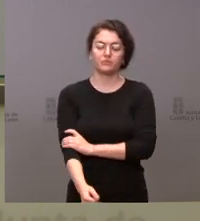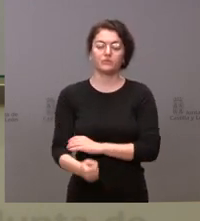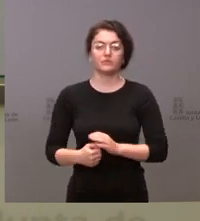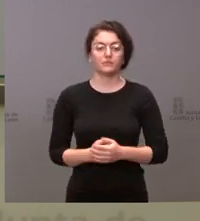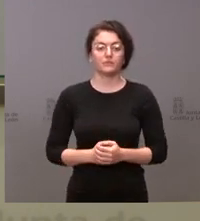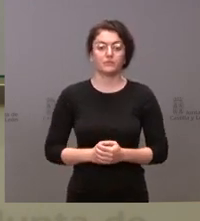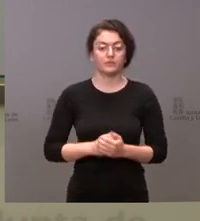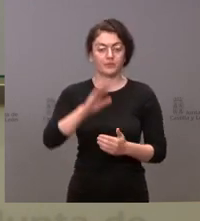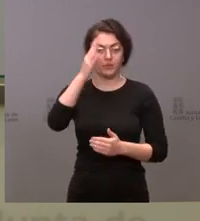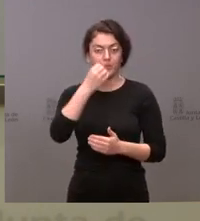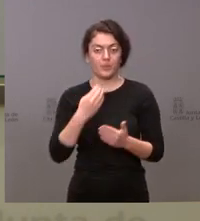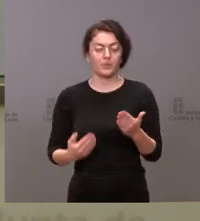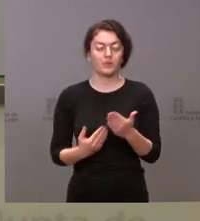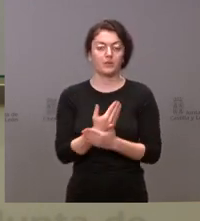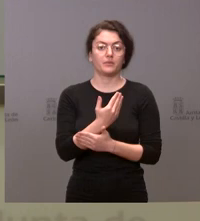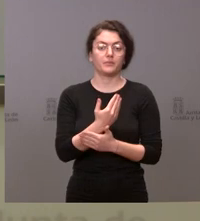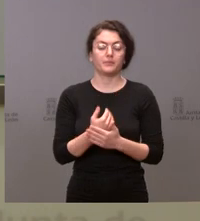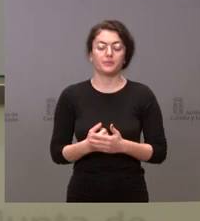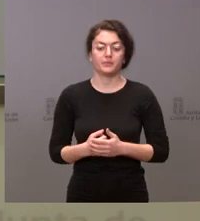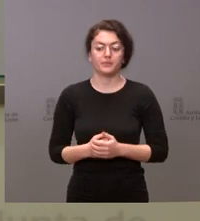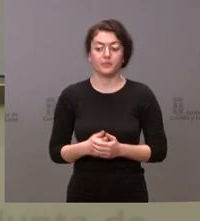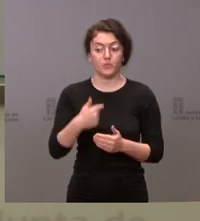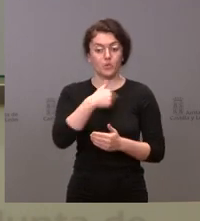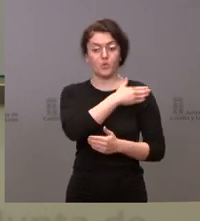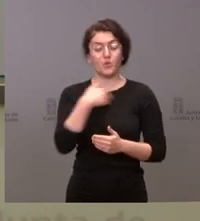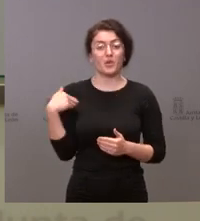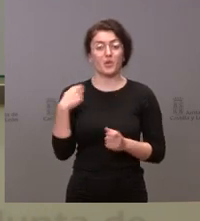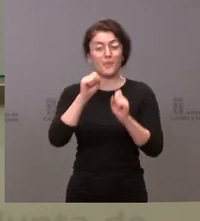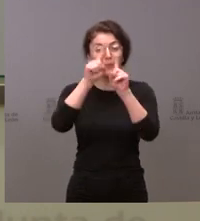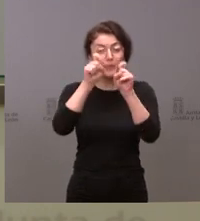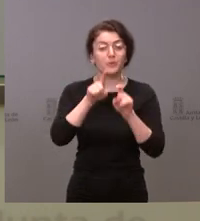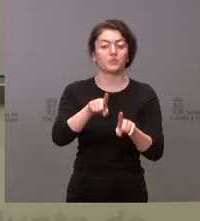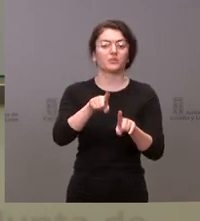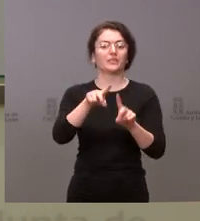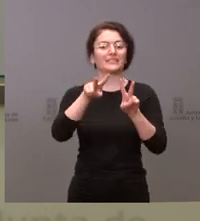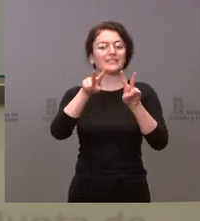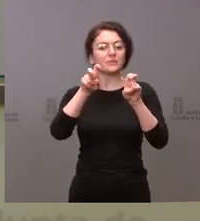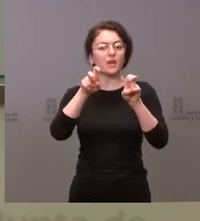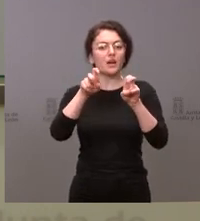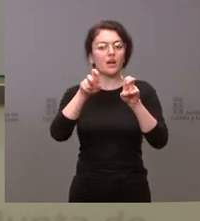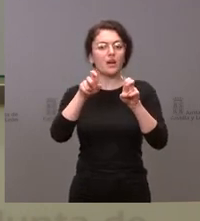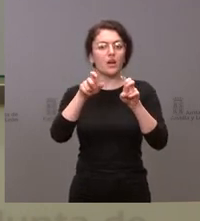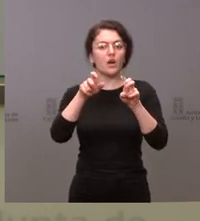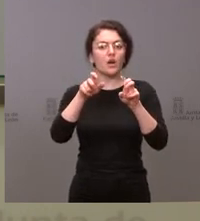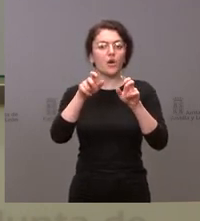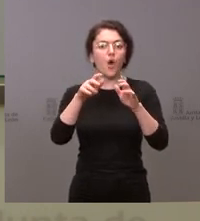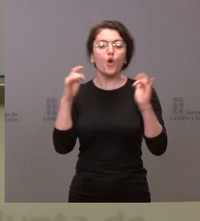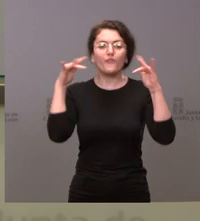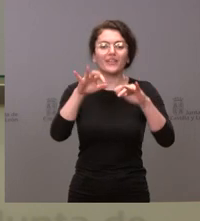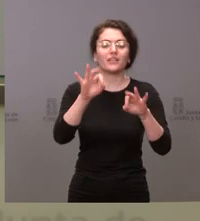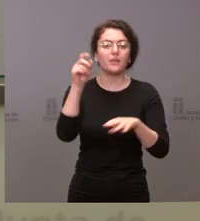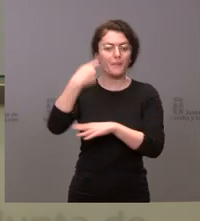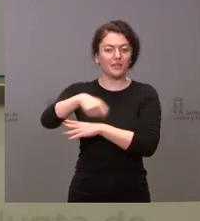Sí, hola, buenos días. Yo quería preguntarle, incidir un poco más en la conferencia de presidentes del próximo domingo.